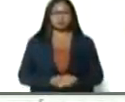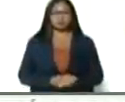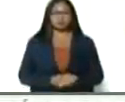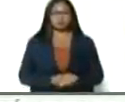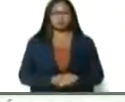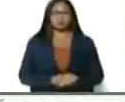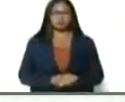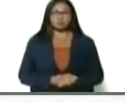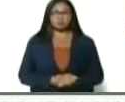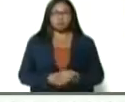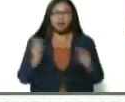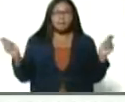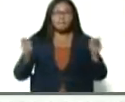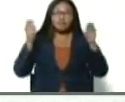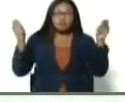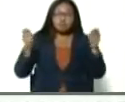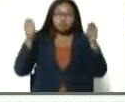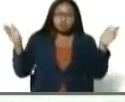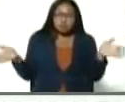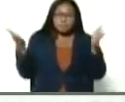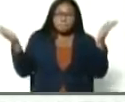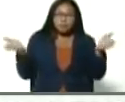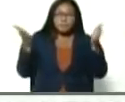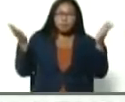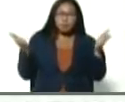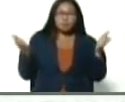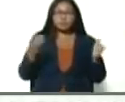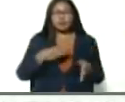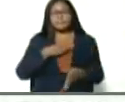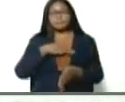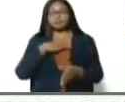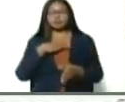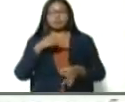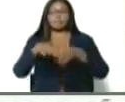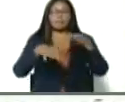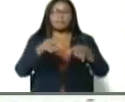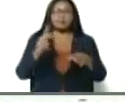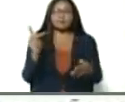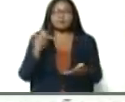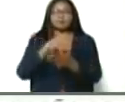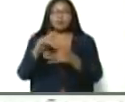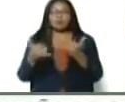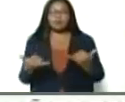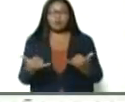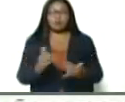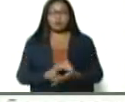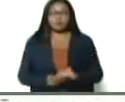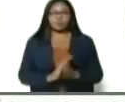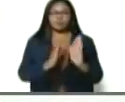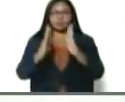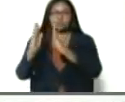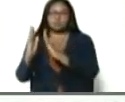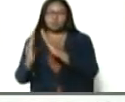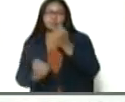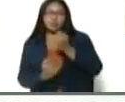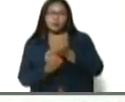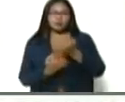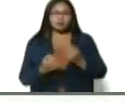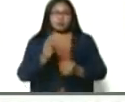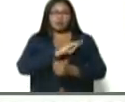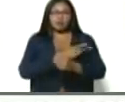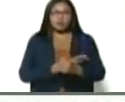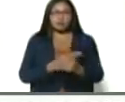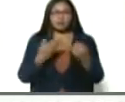Es impulsar desde la gran misión agrovenezuela. La participación de las organizaciones de bases del poder